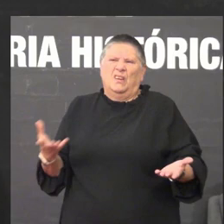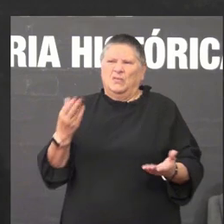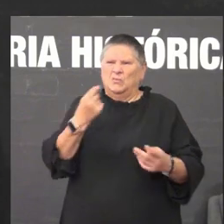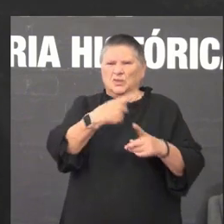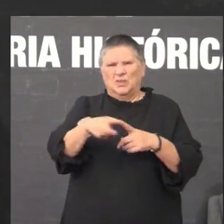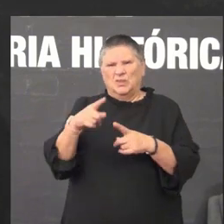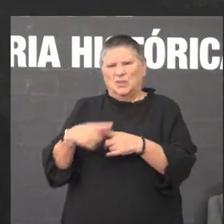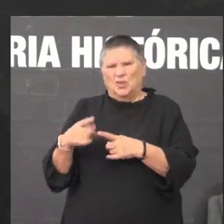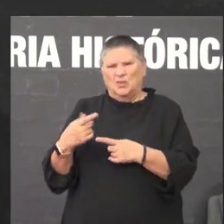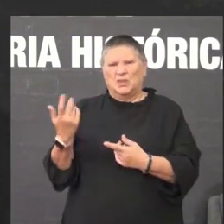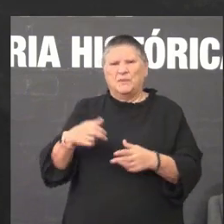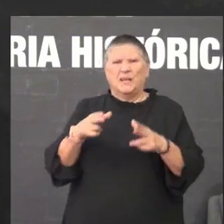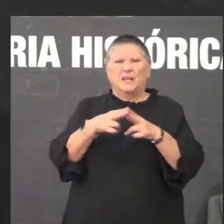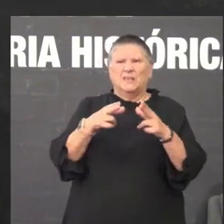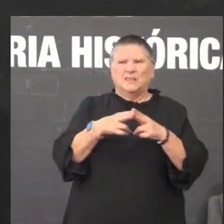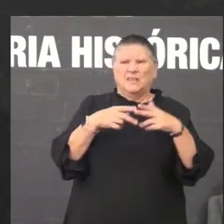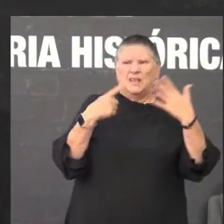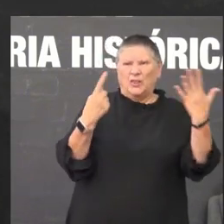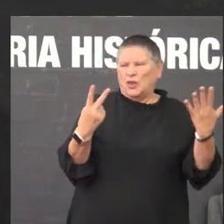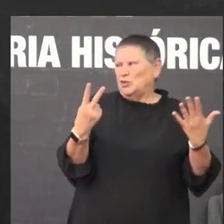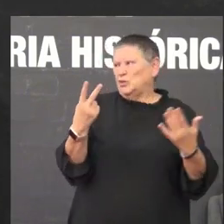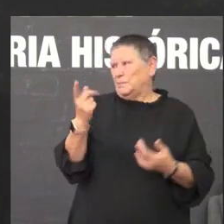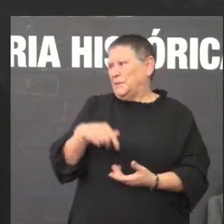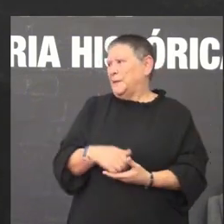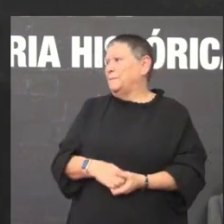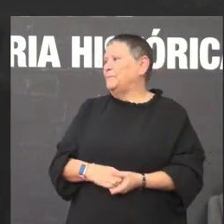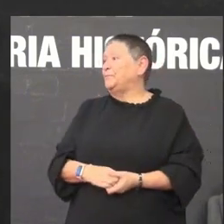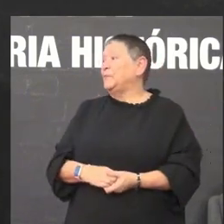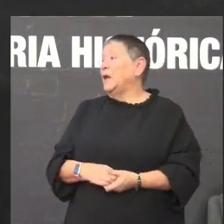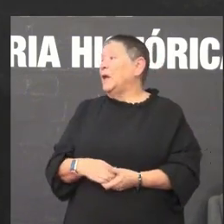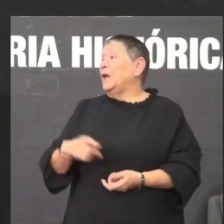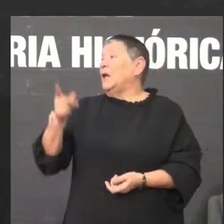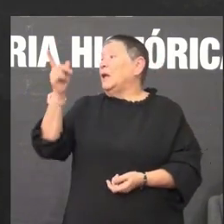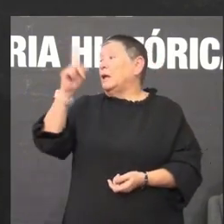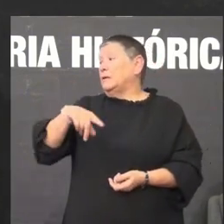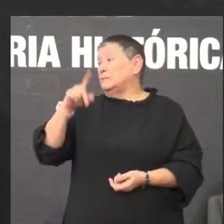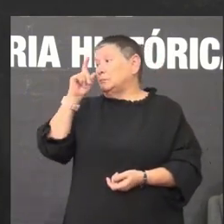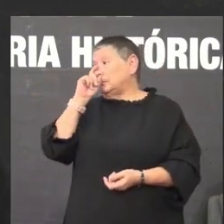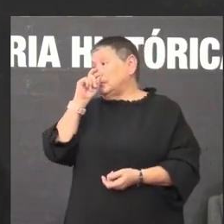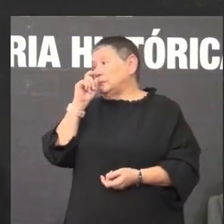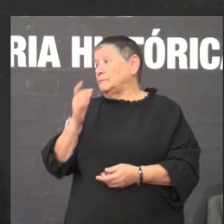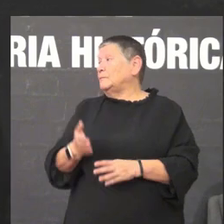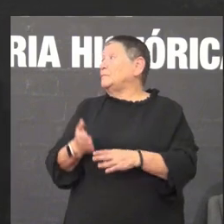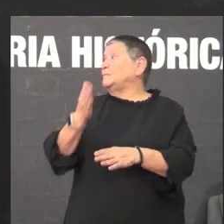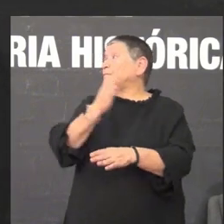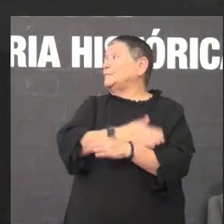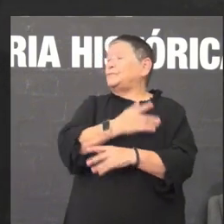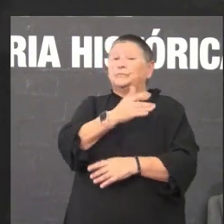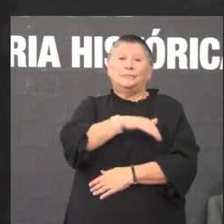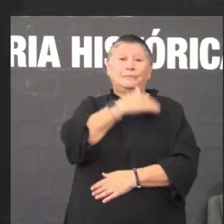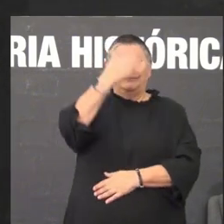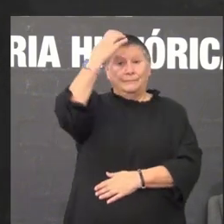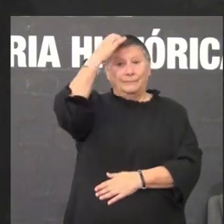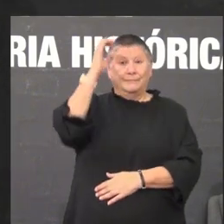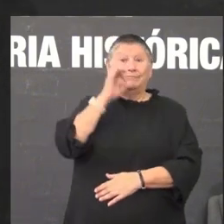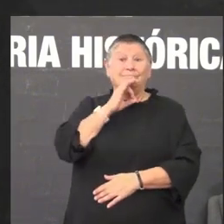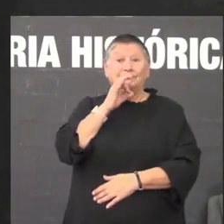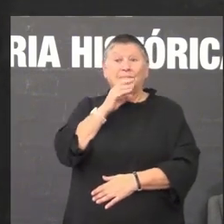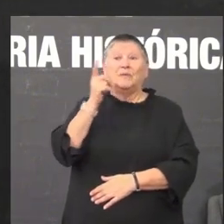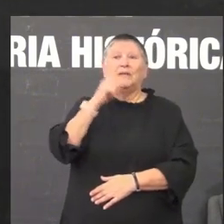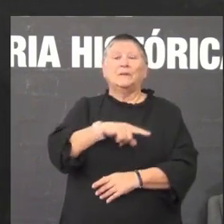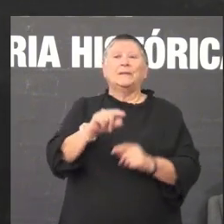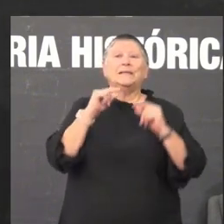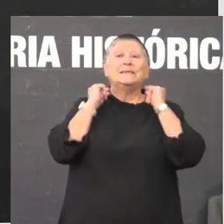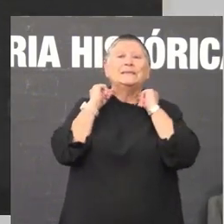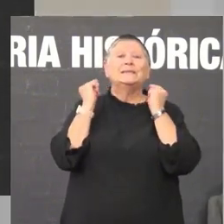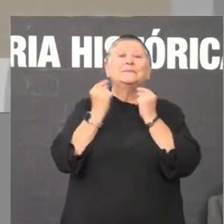cousas que vos sabedes podemos pasar á seguinte lembrando tamén no caso de Real Academia Galega no caso do Seminario de Estudos